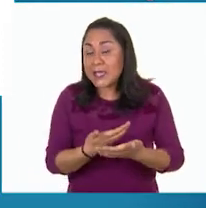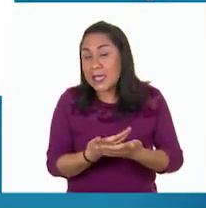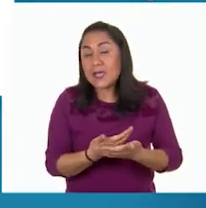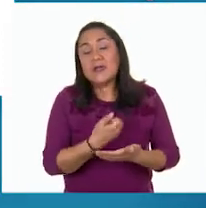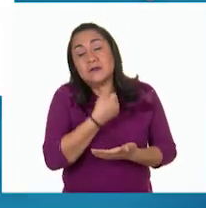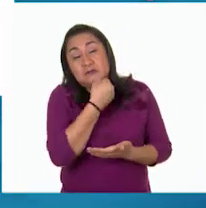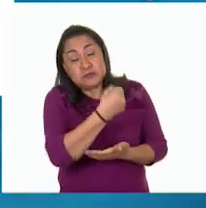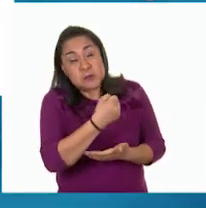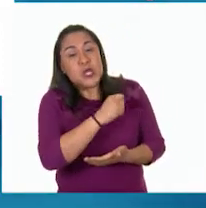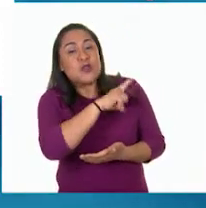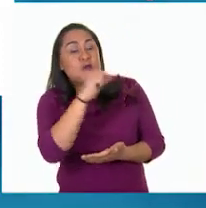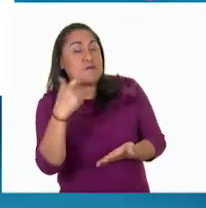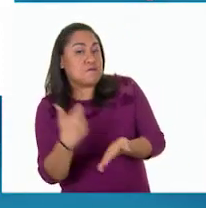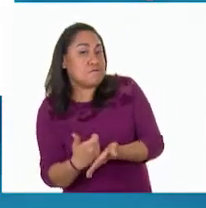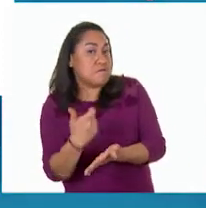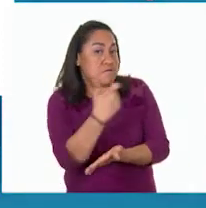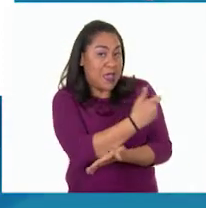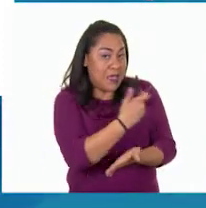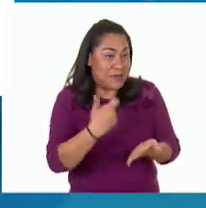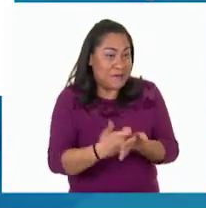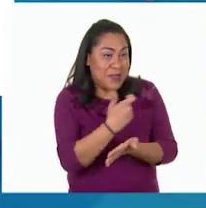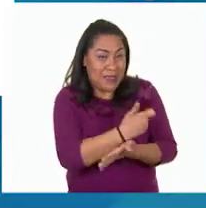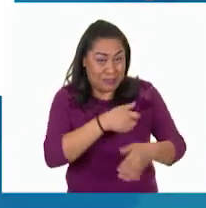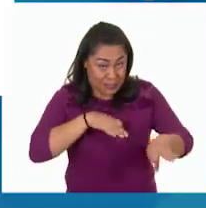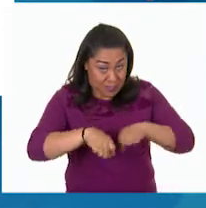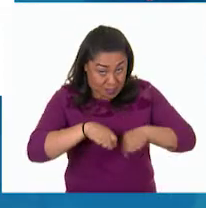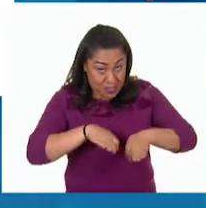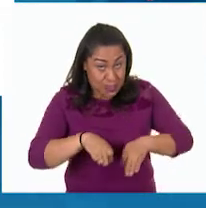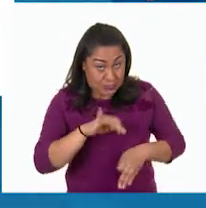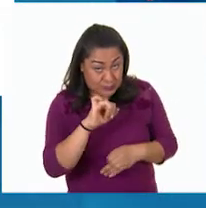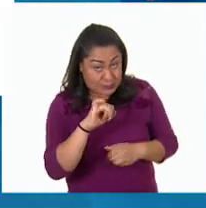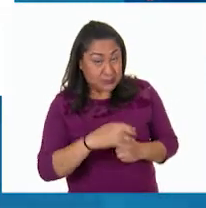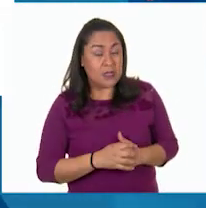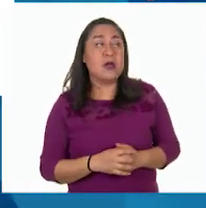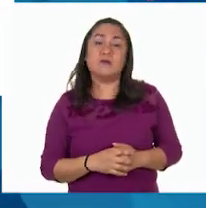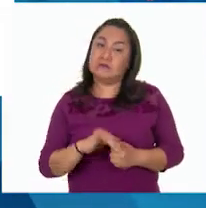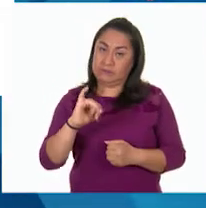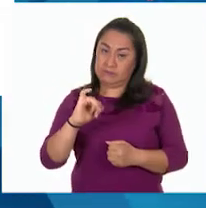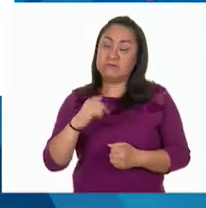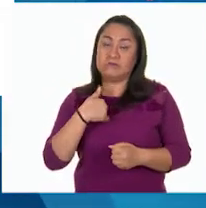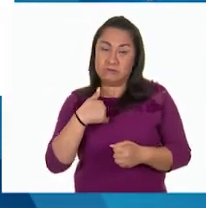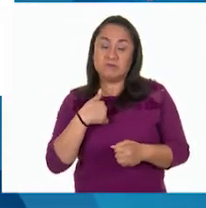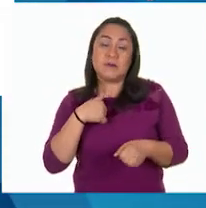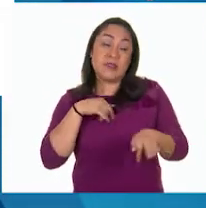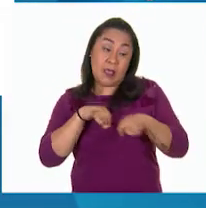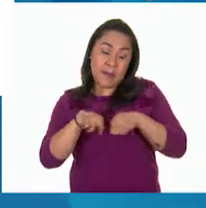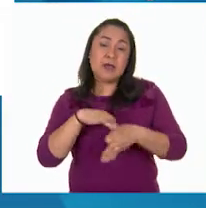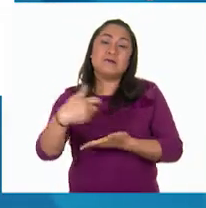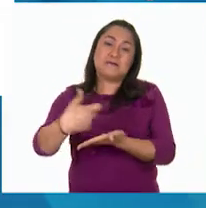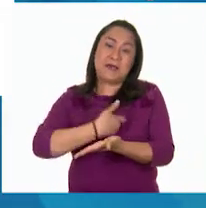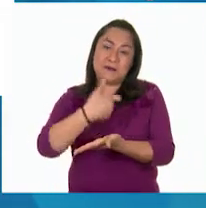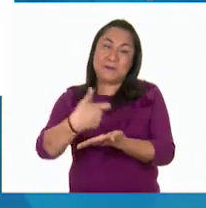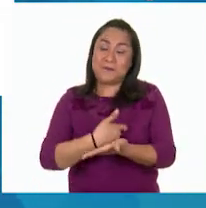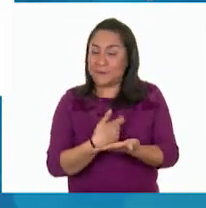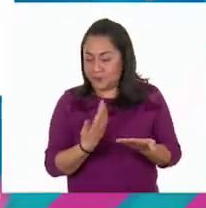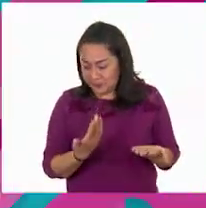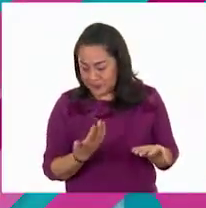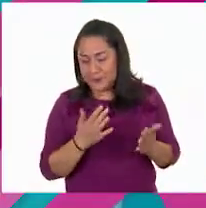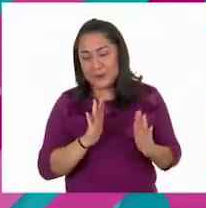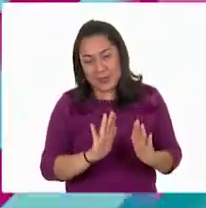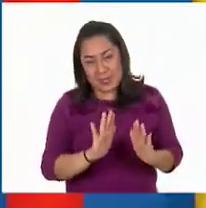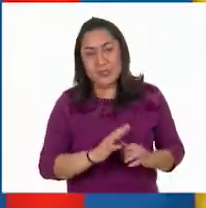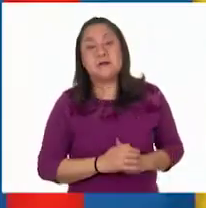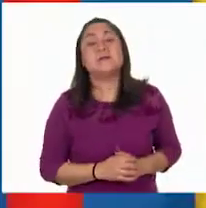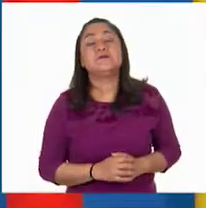por el cual recibes un pago en dinero. ¿Cierto, Larisa? Sí, maestra. Tengo un salario por mi trabajo. Ok. Sí,